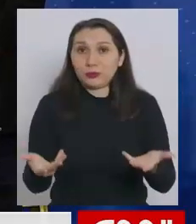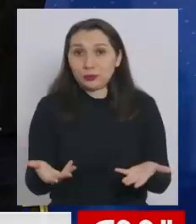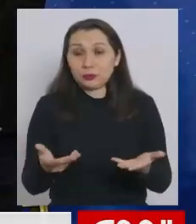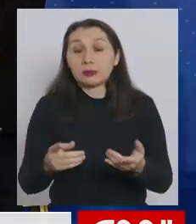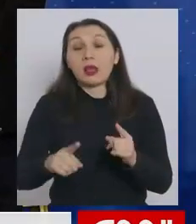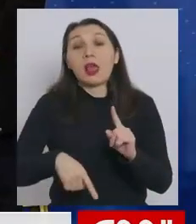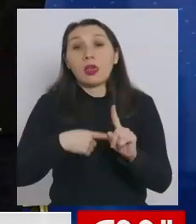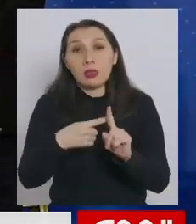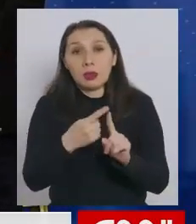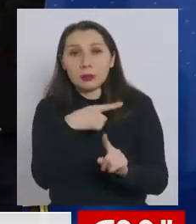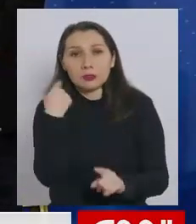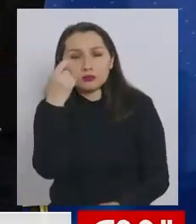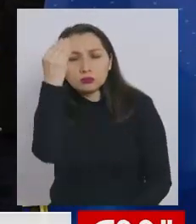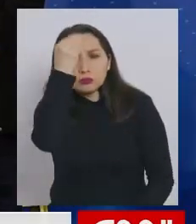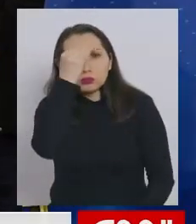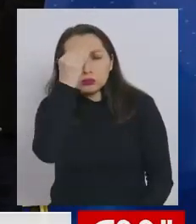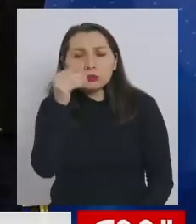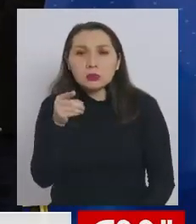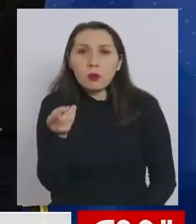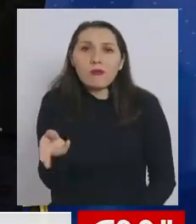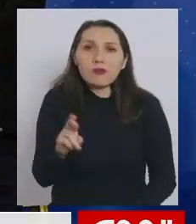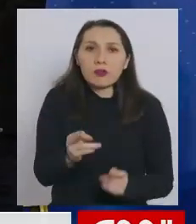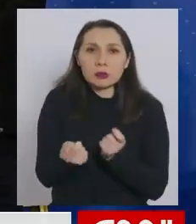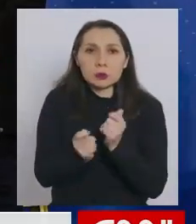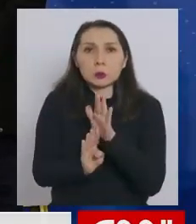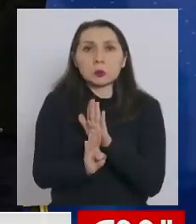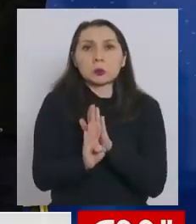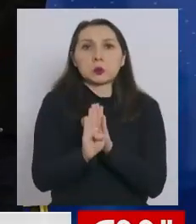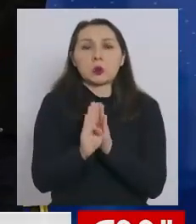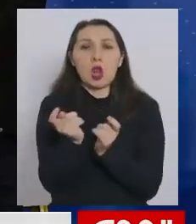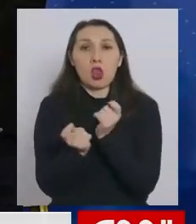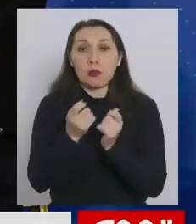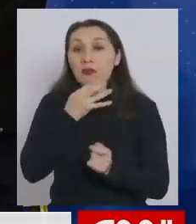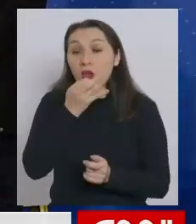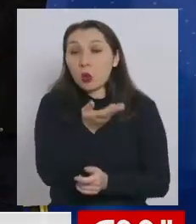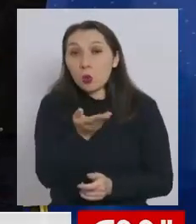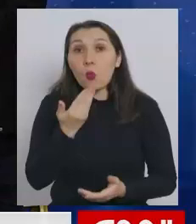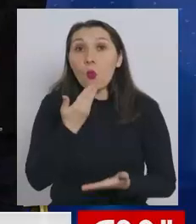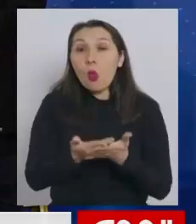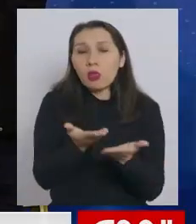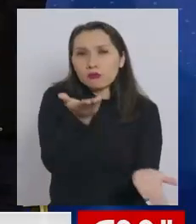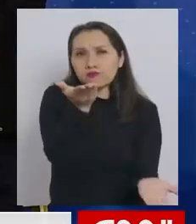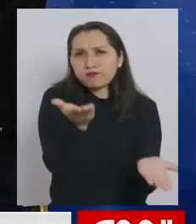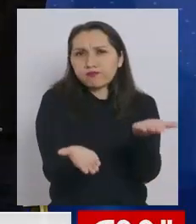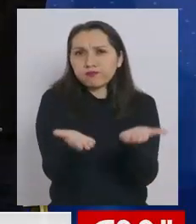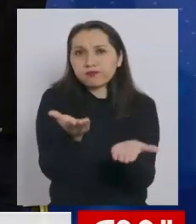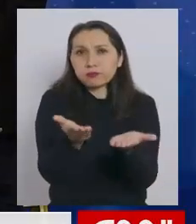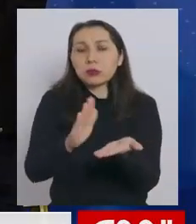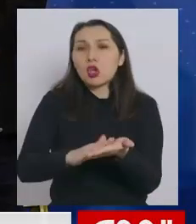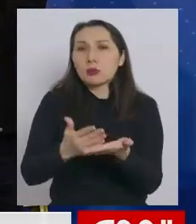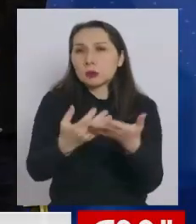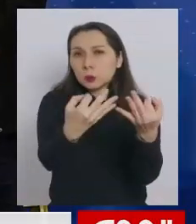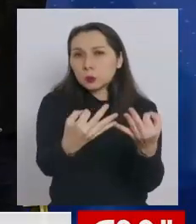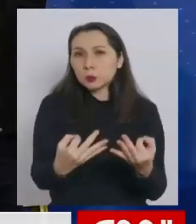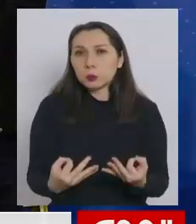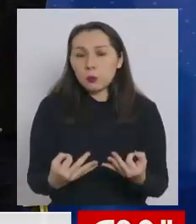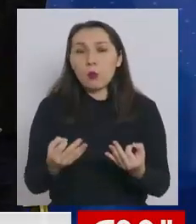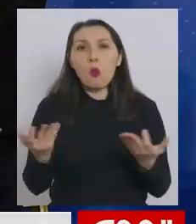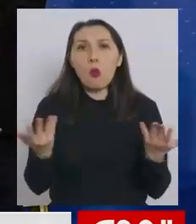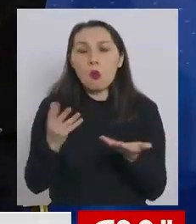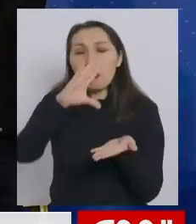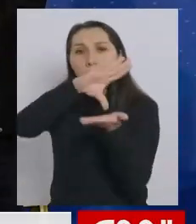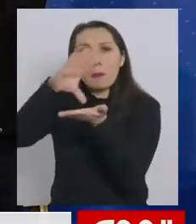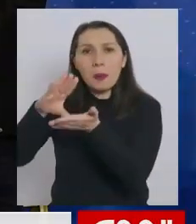Y adicionalmente nos hemos preocupado de recuperar nuestra economía. Quiero decirles a ustedes que cuando se haga el balance de cómo los